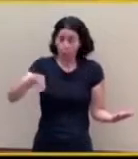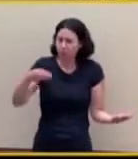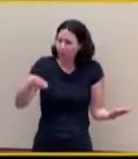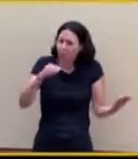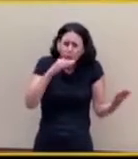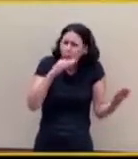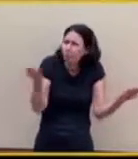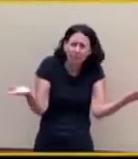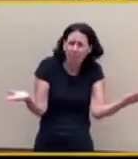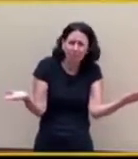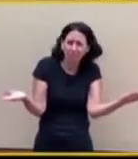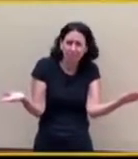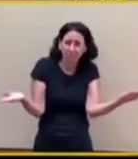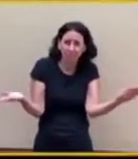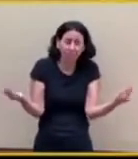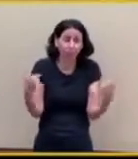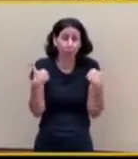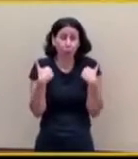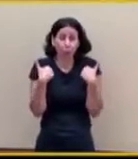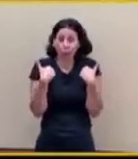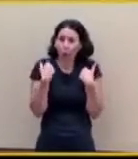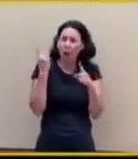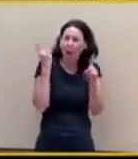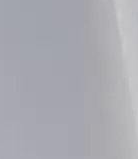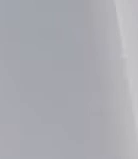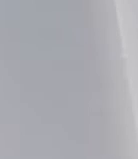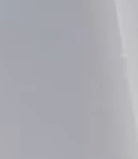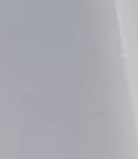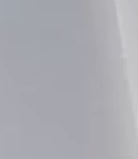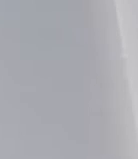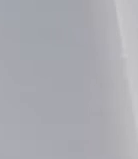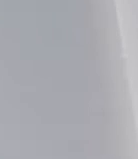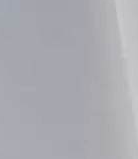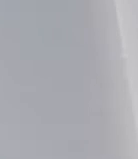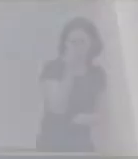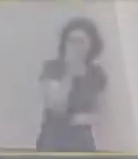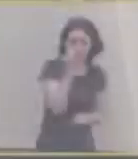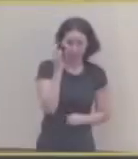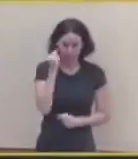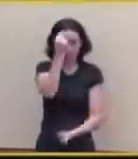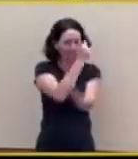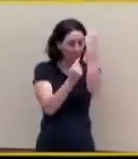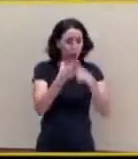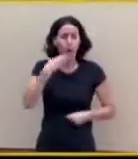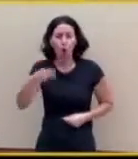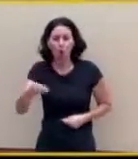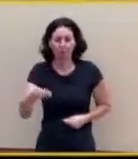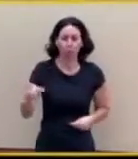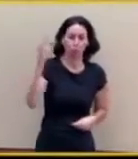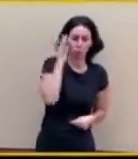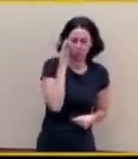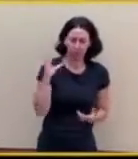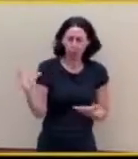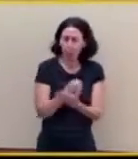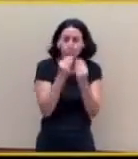es un gobierno acabado y es un gobierno que cuanto antes debe de compensar elecciones porque nos vamos a ir a la más absoluta ruina. El Partido Socialista ha la